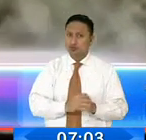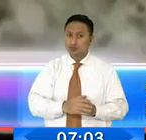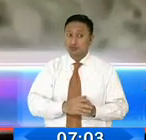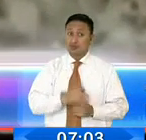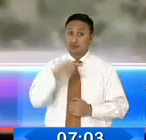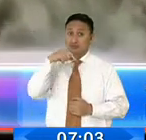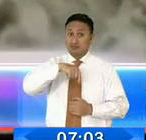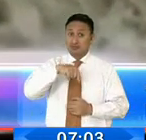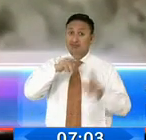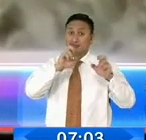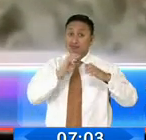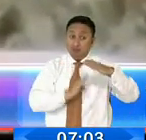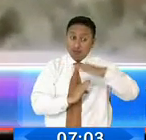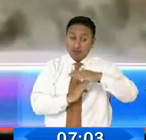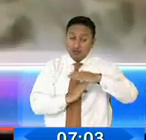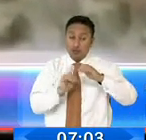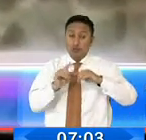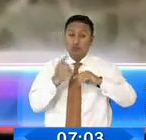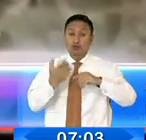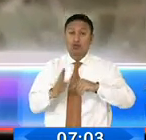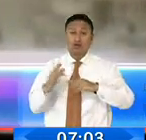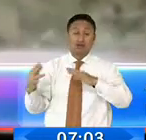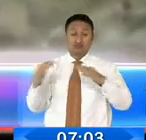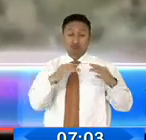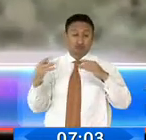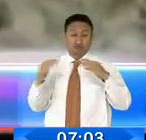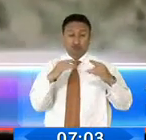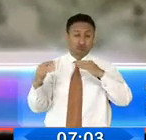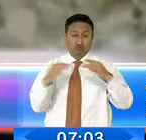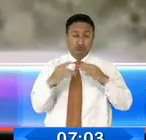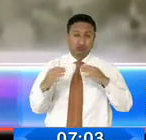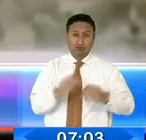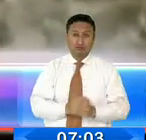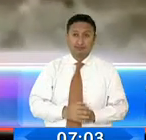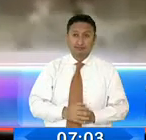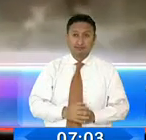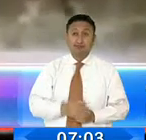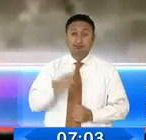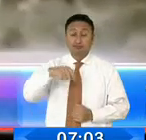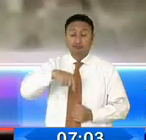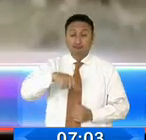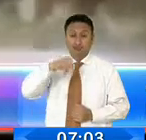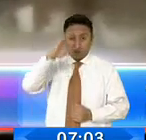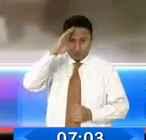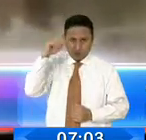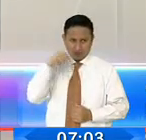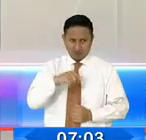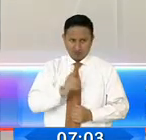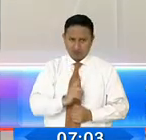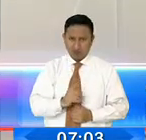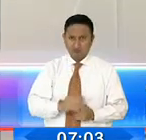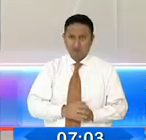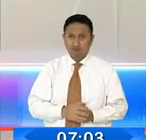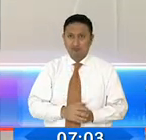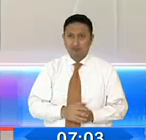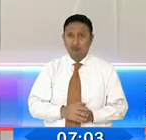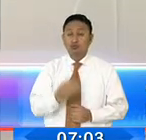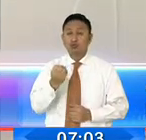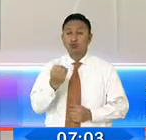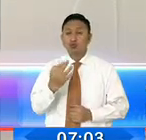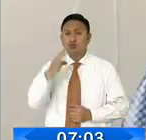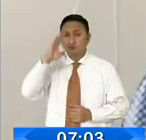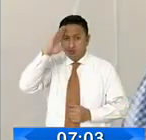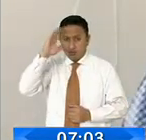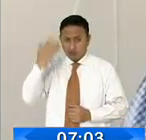esta terminología se ocupa solamente en casos de conflictos armados, descartó la actuación policial. ¿Cuántos policías fueron identificados y